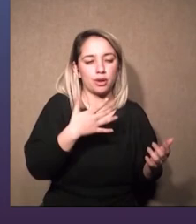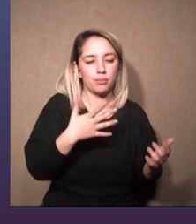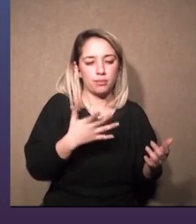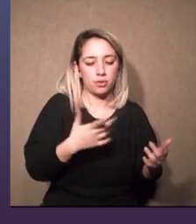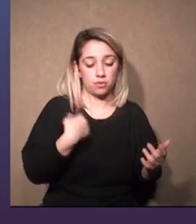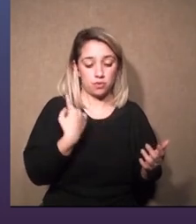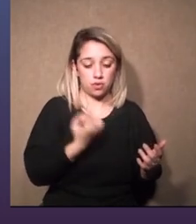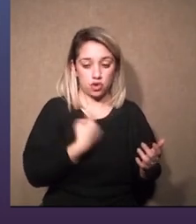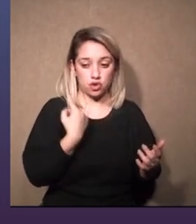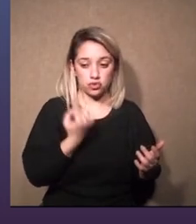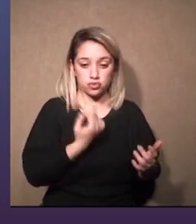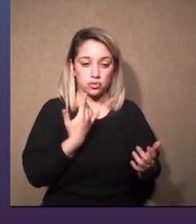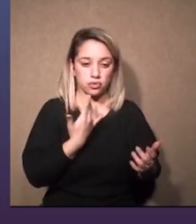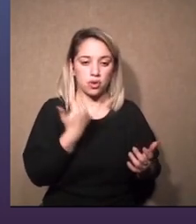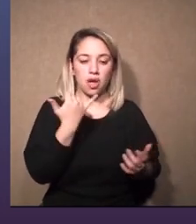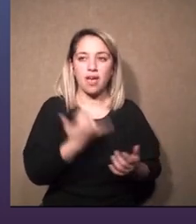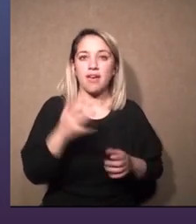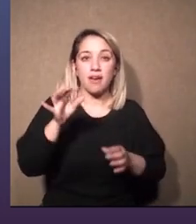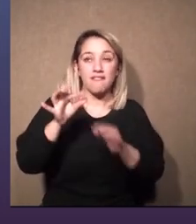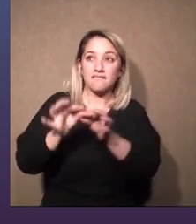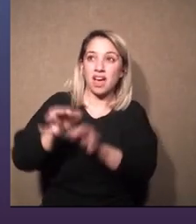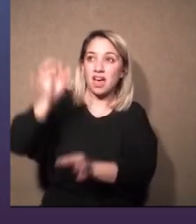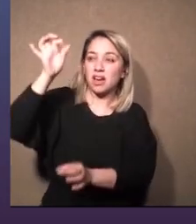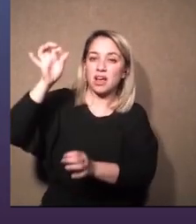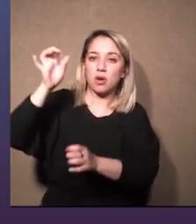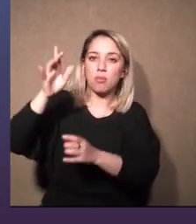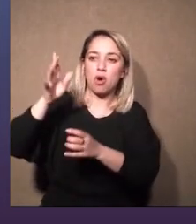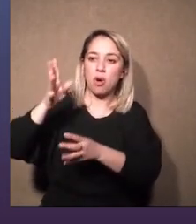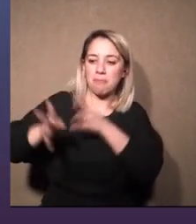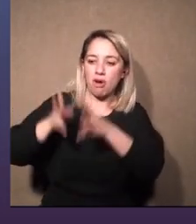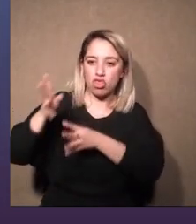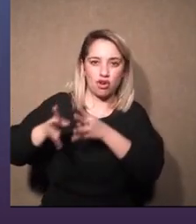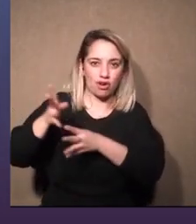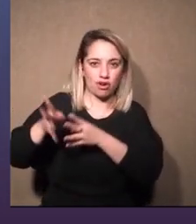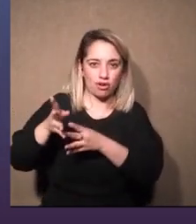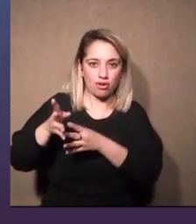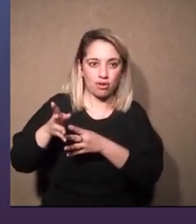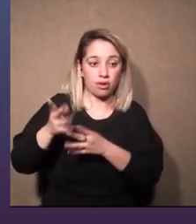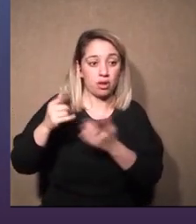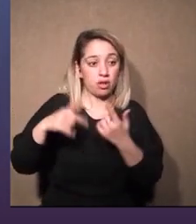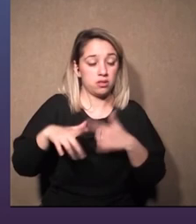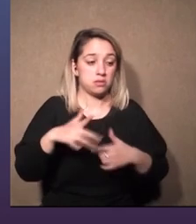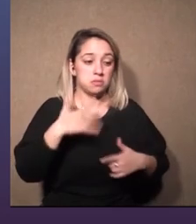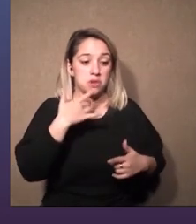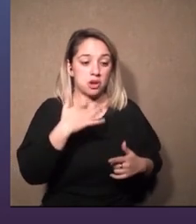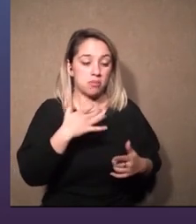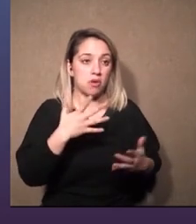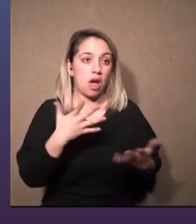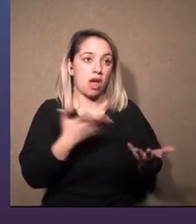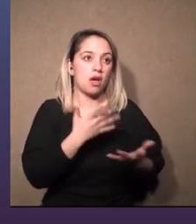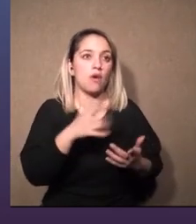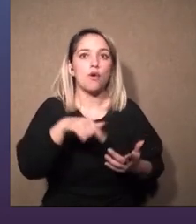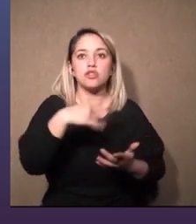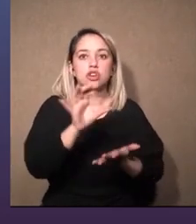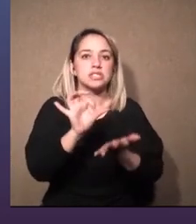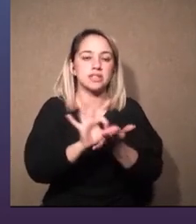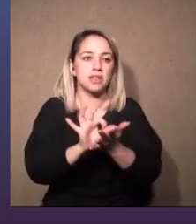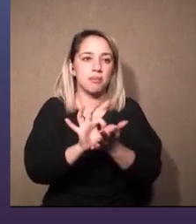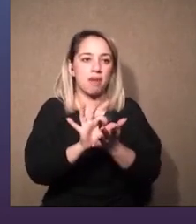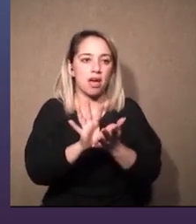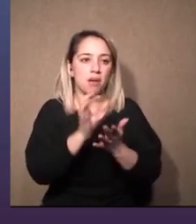nosotros tenemos varas motorizadas un ejemplo si hay un error en nuestro sistema